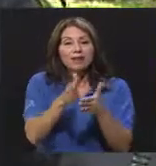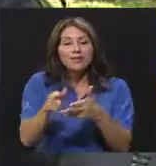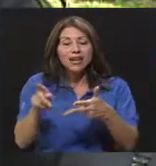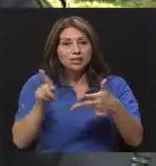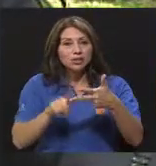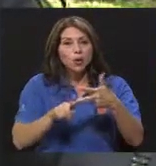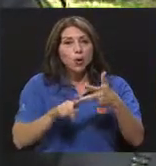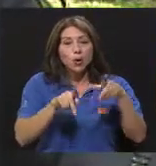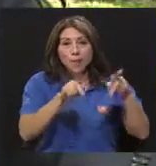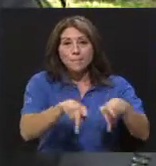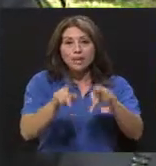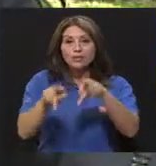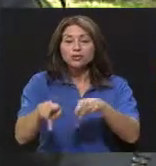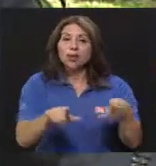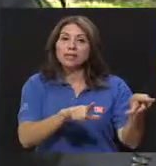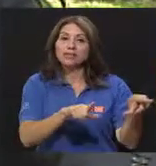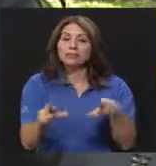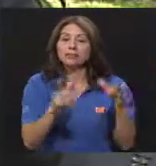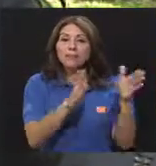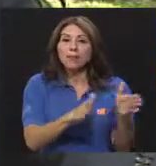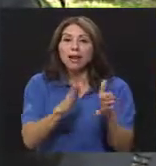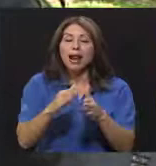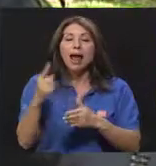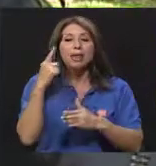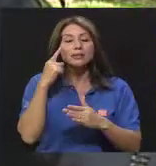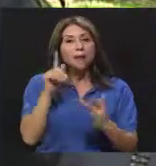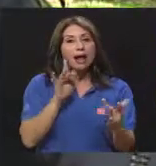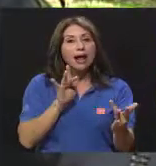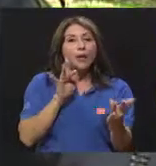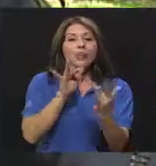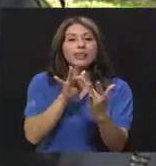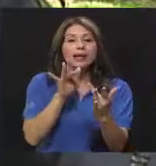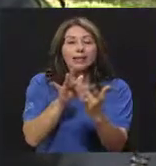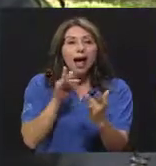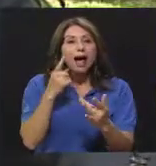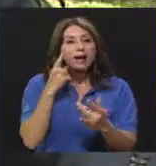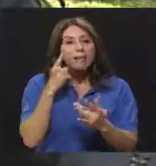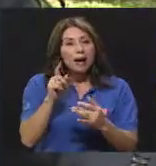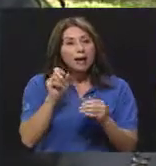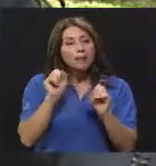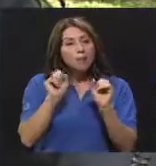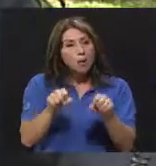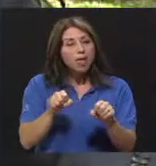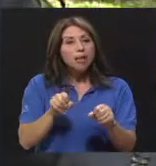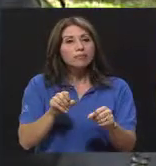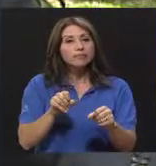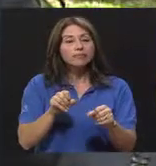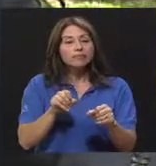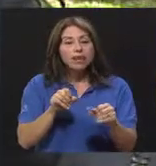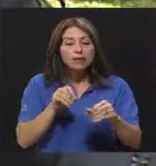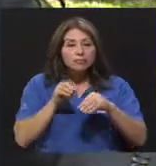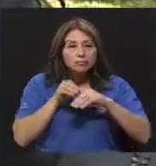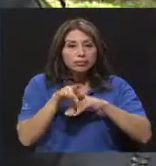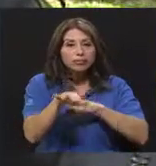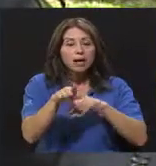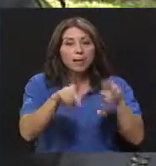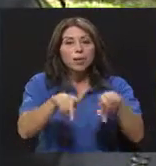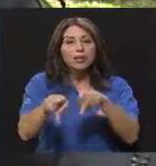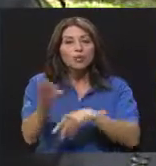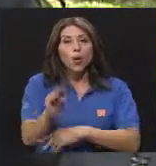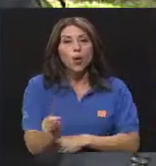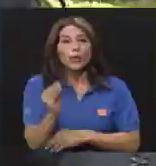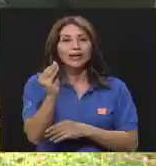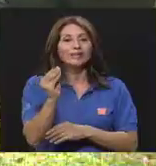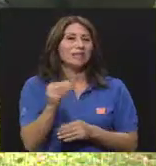personas que estén preparadas para poder contactar, enganchar y llegarle a la población joven.